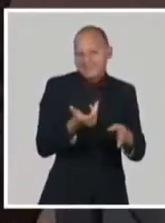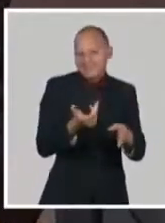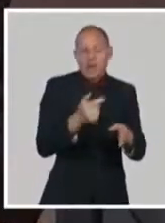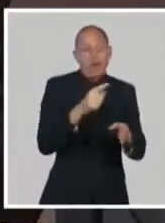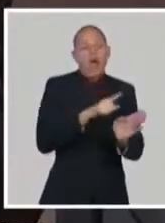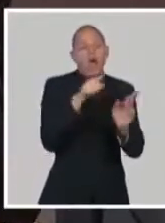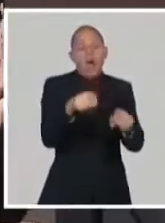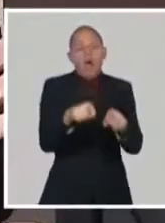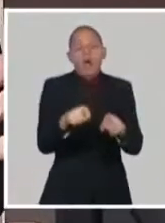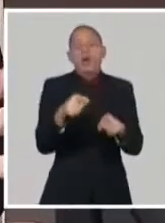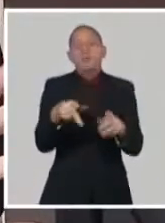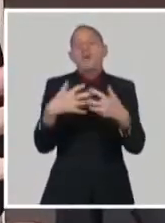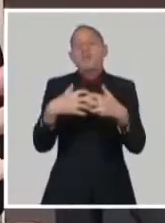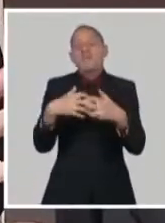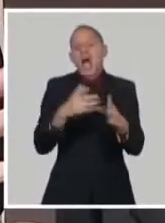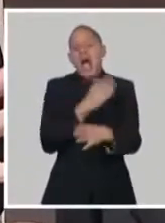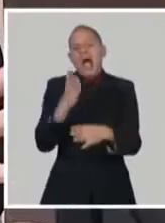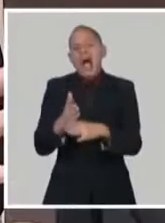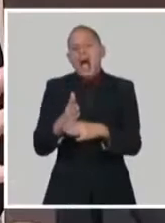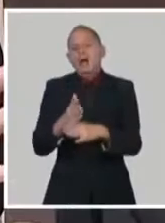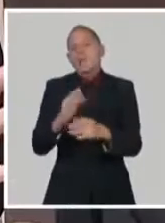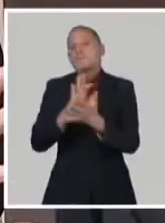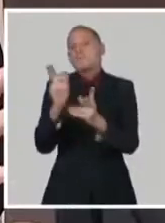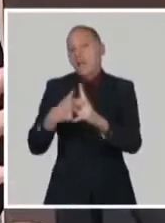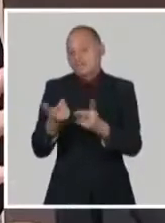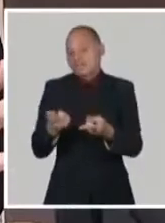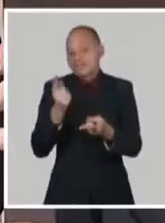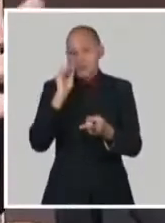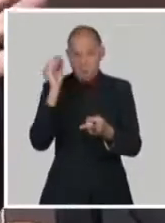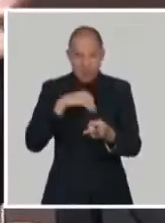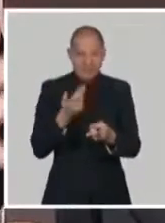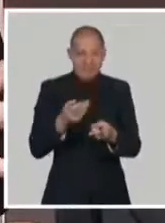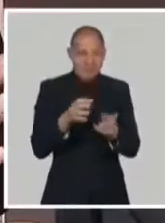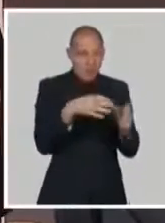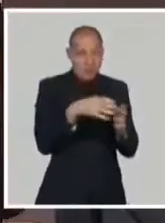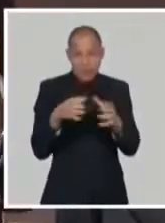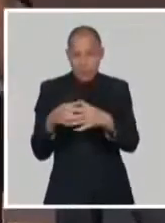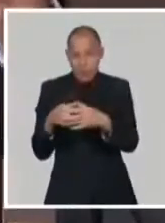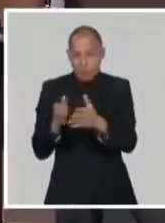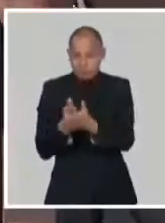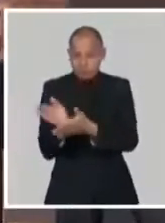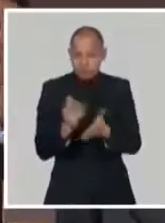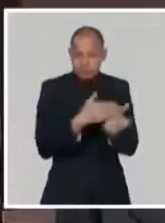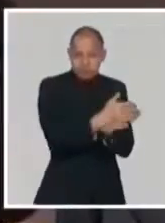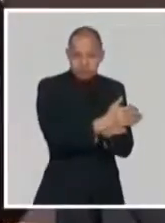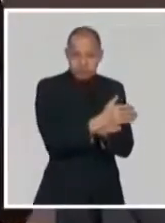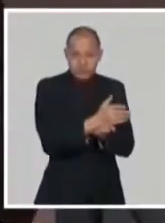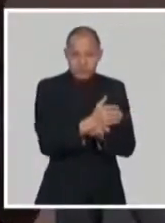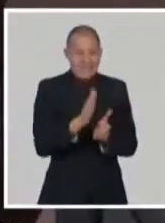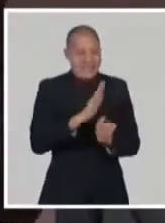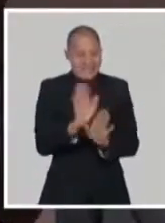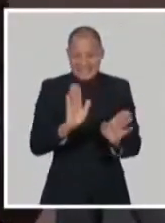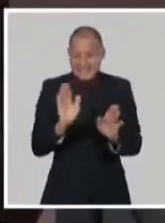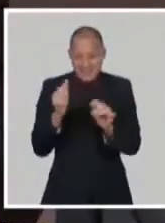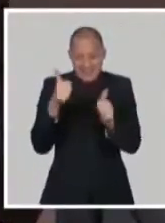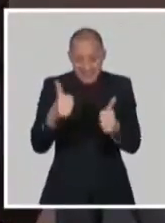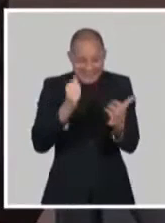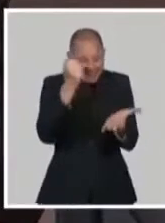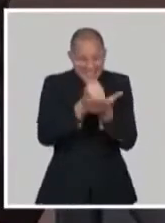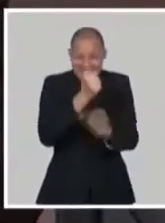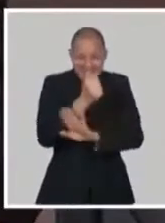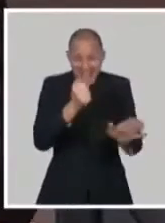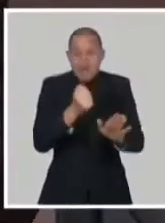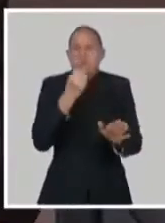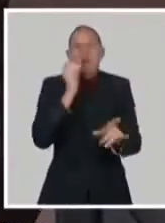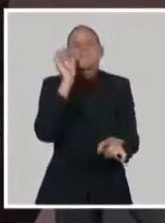6GB. Y una vez que combinen los resultados, nosotros vamos a tener 12 de vacunas para comenzar una campaña de vacunación. Y como